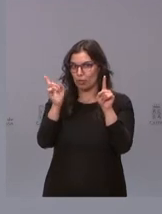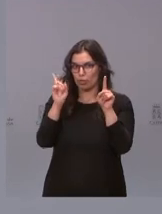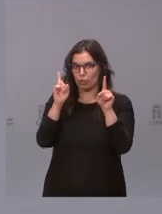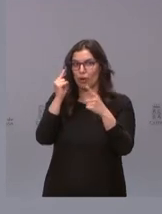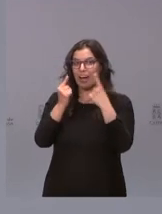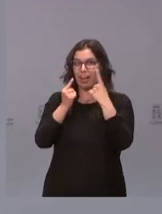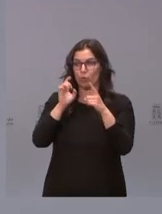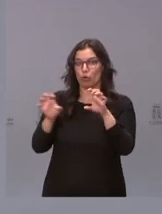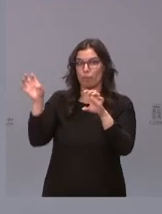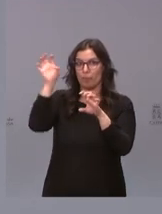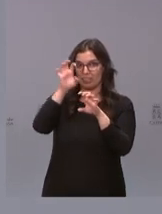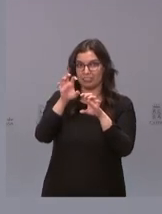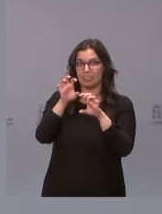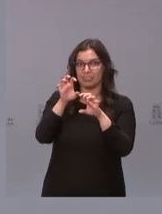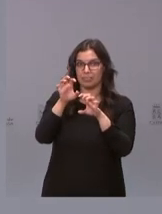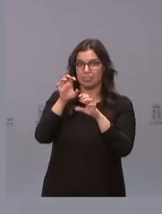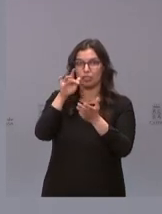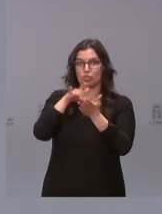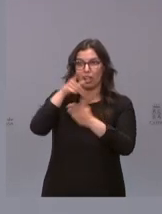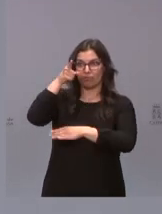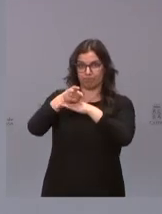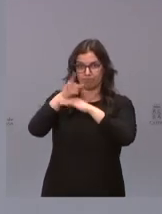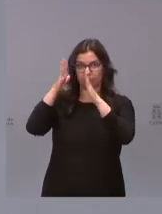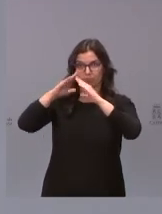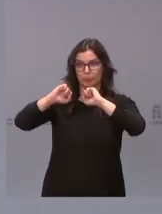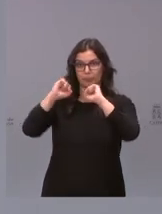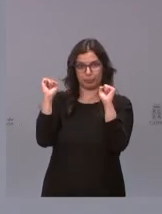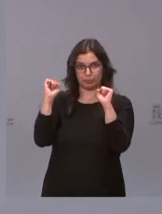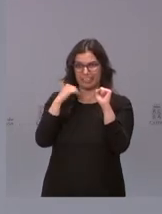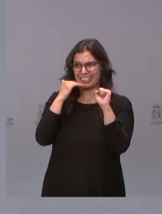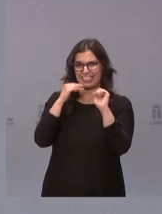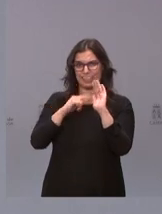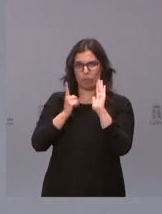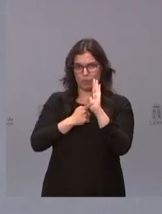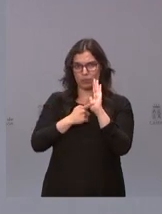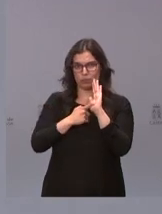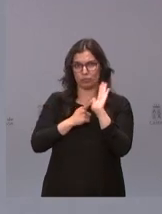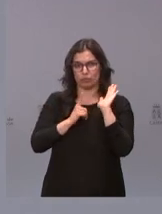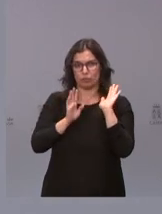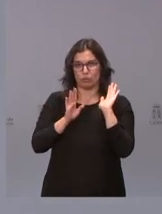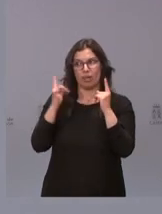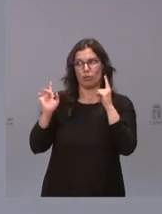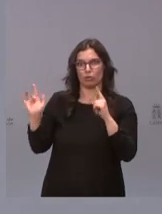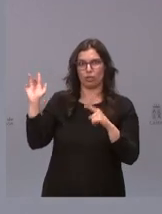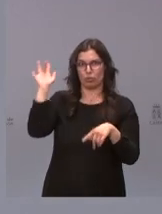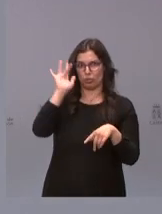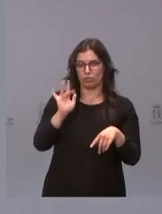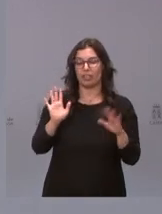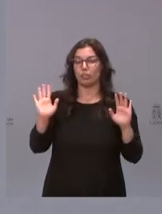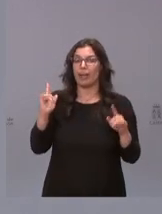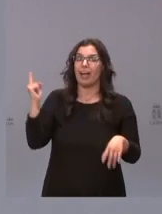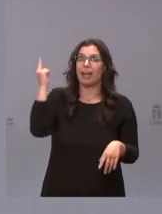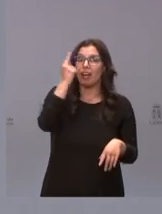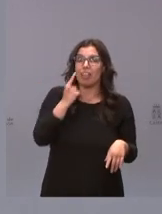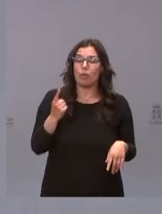algunos países se está produciendo un confinamiento prácticamente total de la población por tanto cada uno tiene